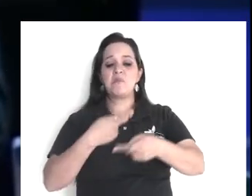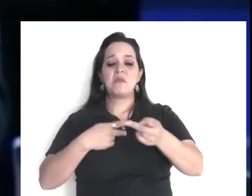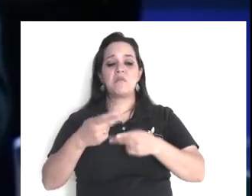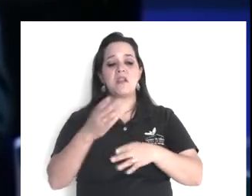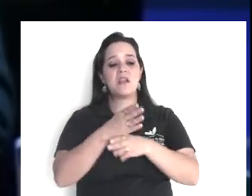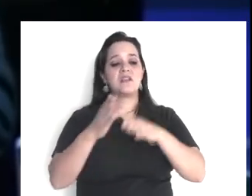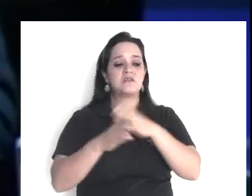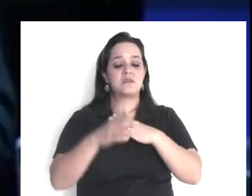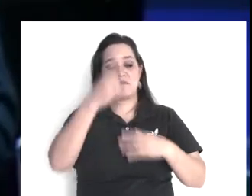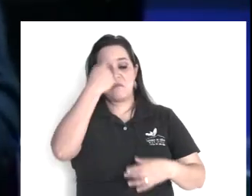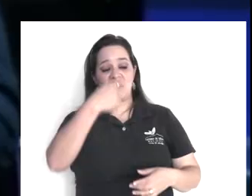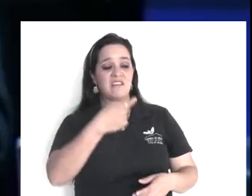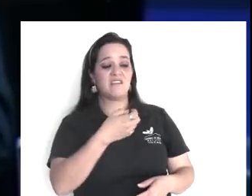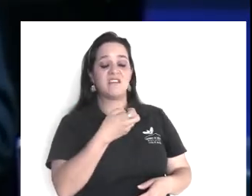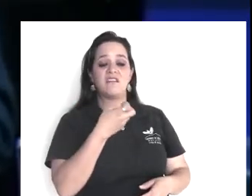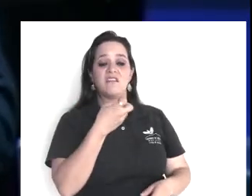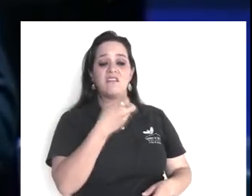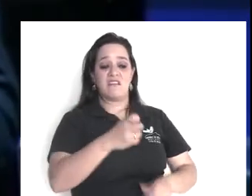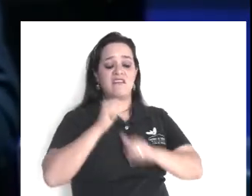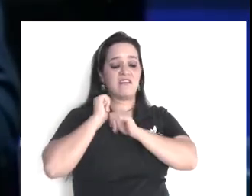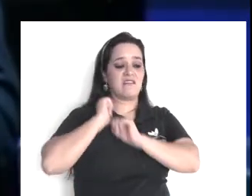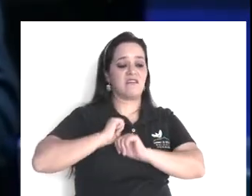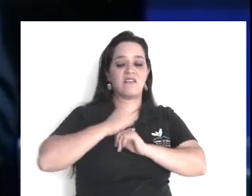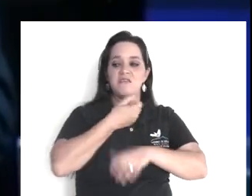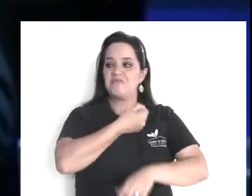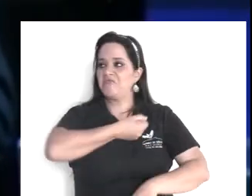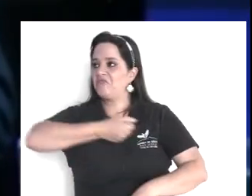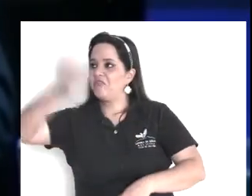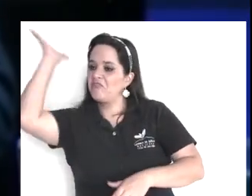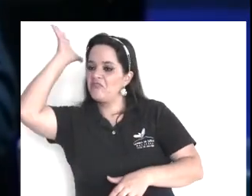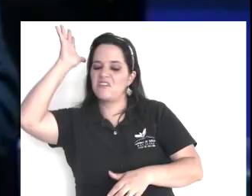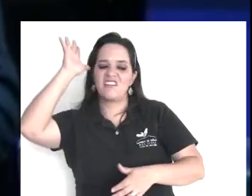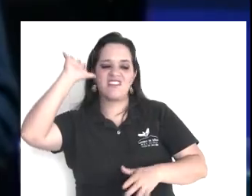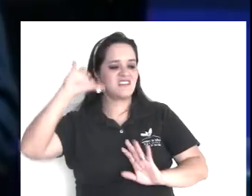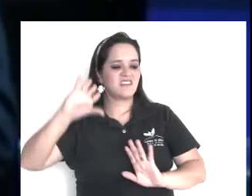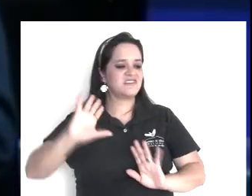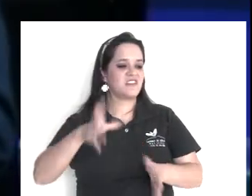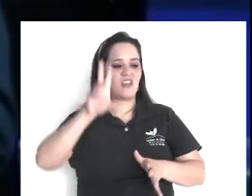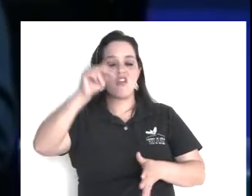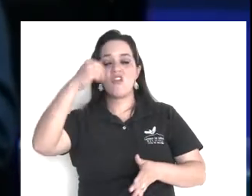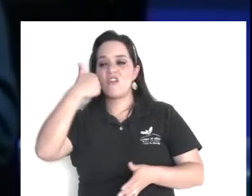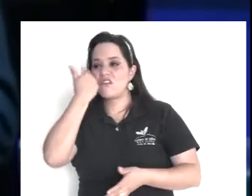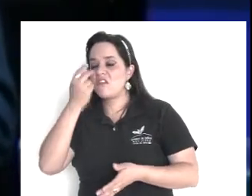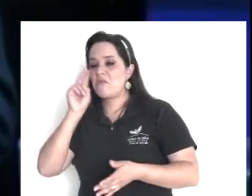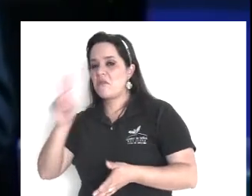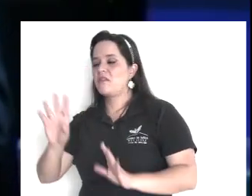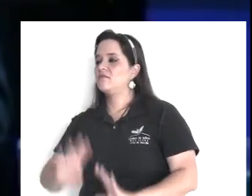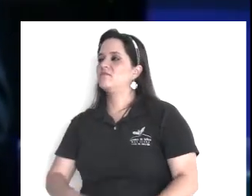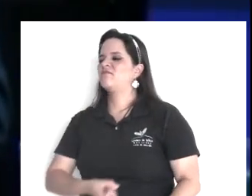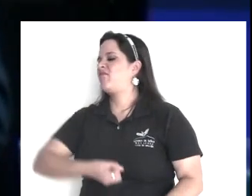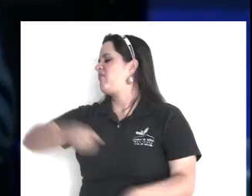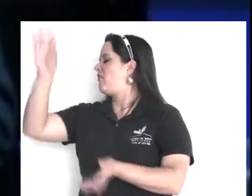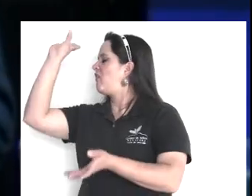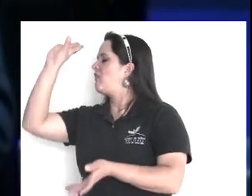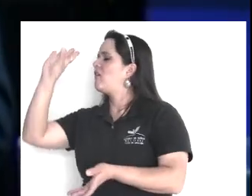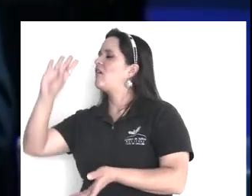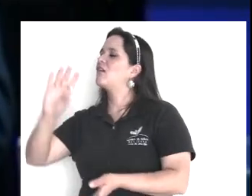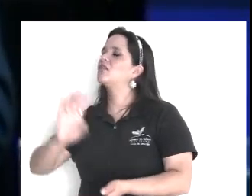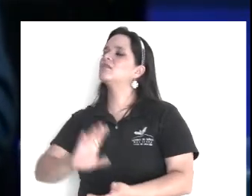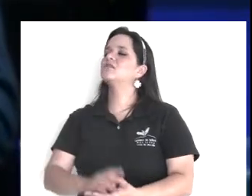cual, y eres cristiano, de este tal por cual, Judas, maldito,